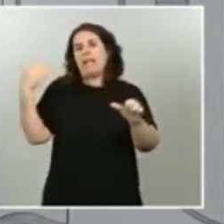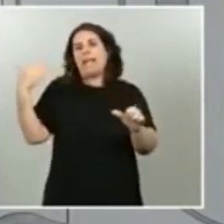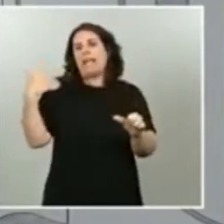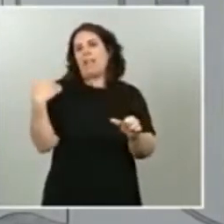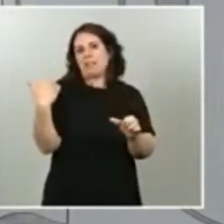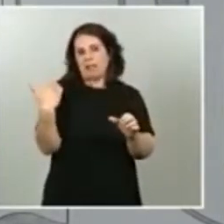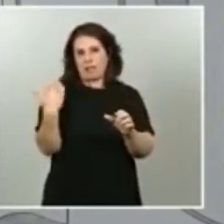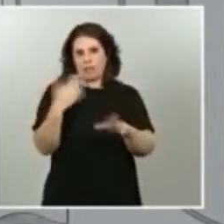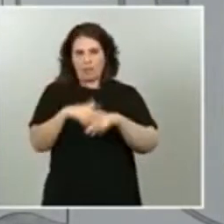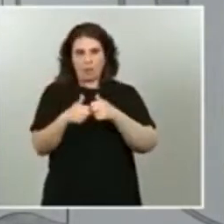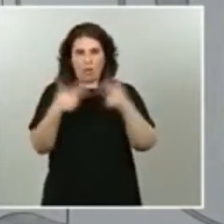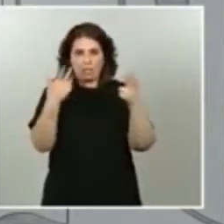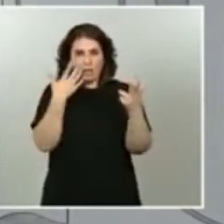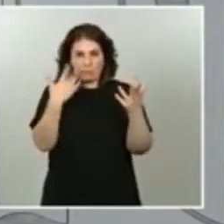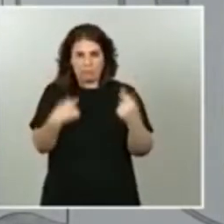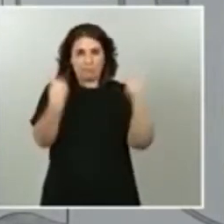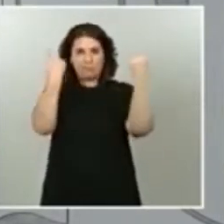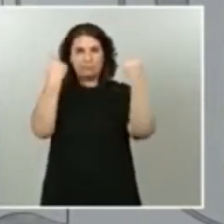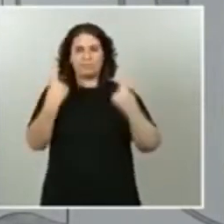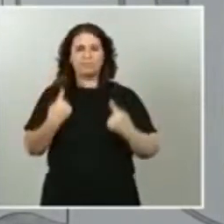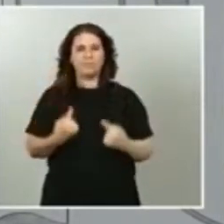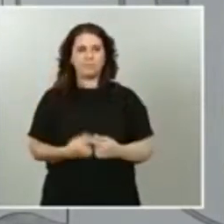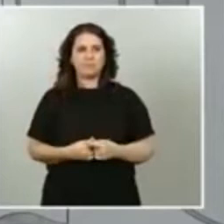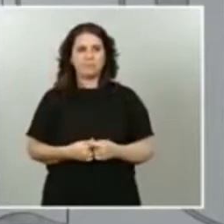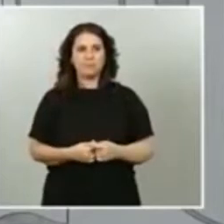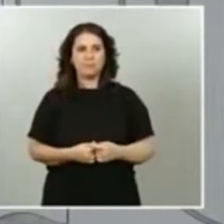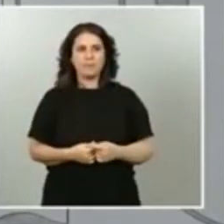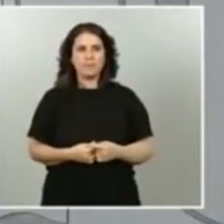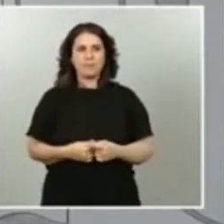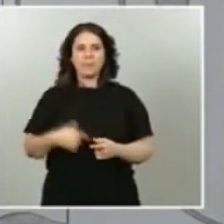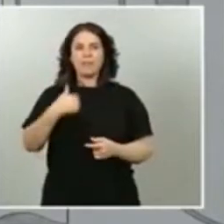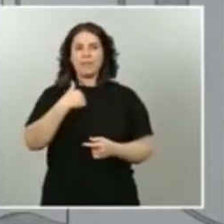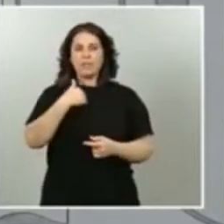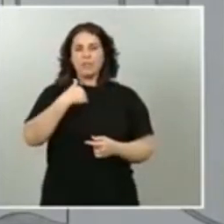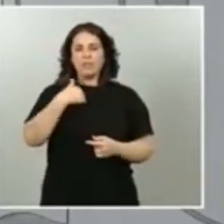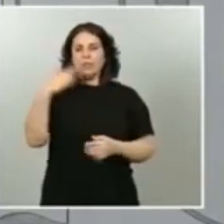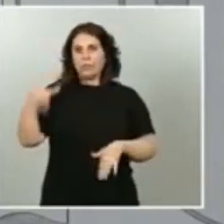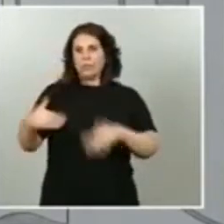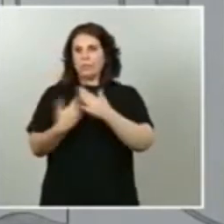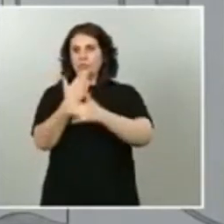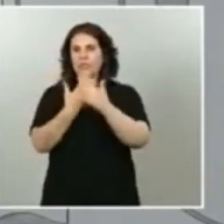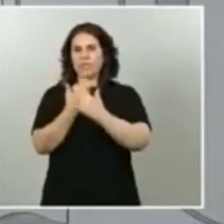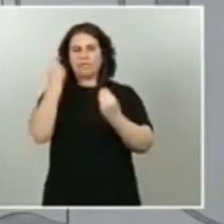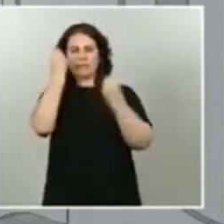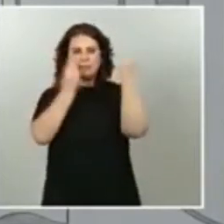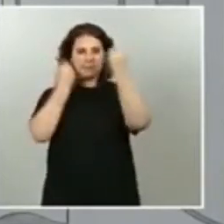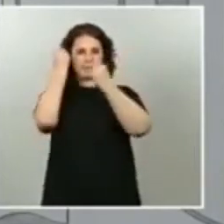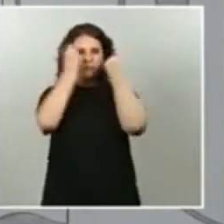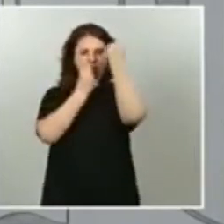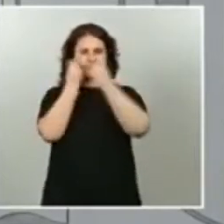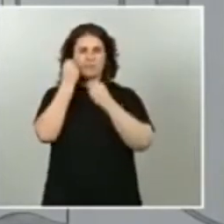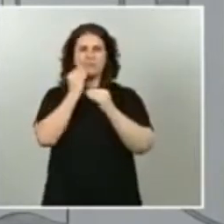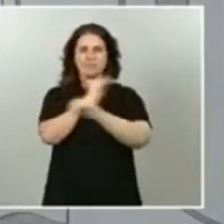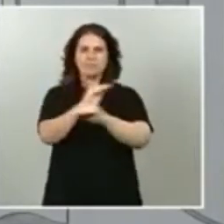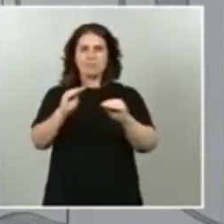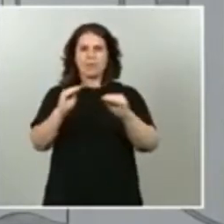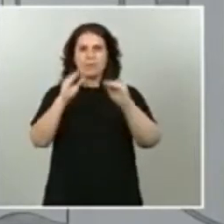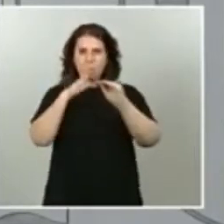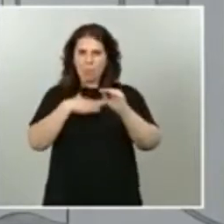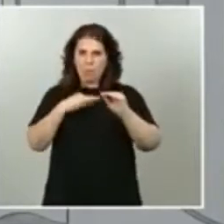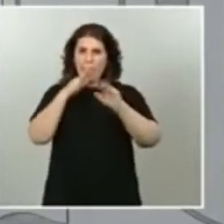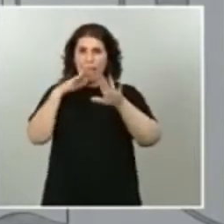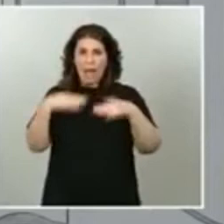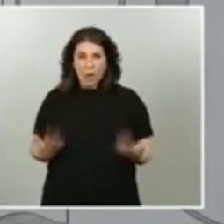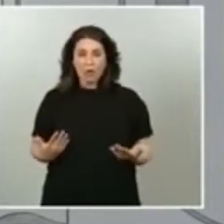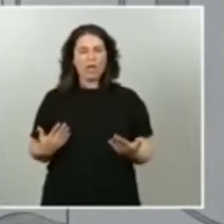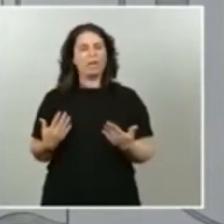yo, en estos días previos, he hecho la pregunta en voz alta de si realmente este no es el momento para que todas las formaciones